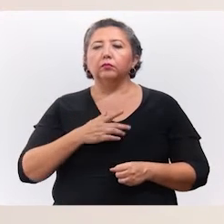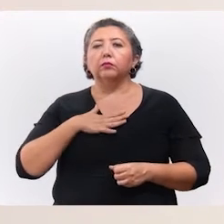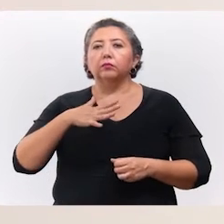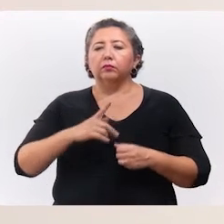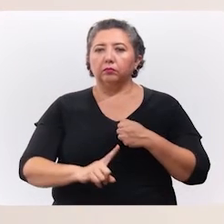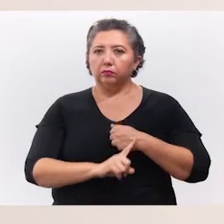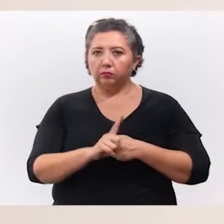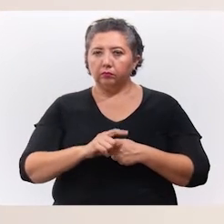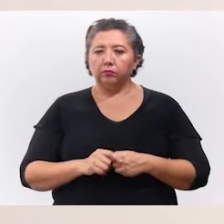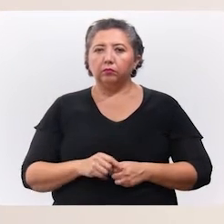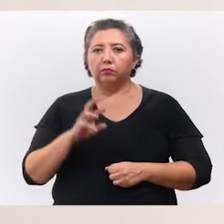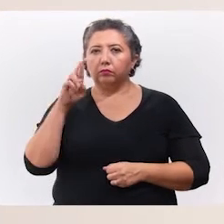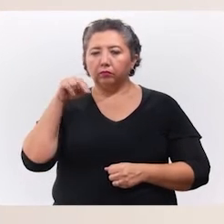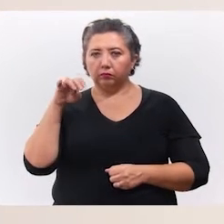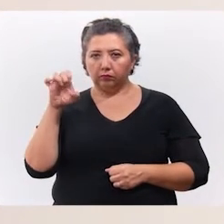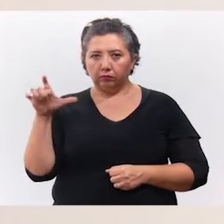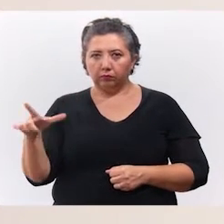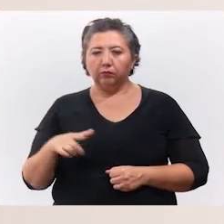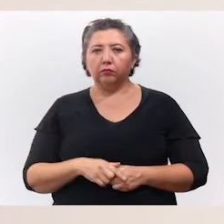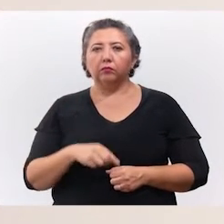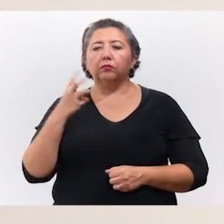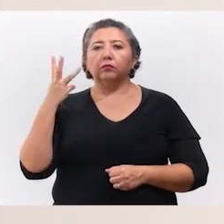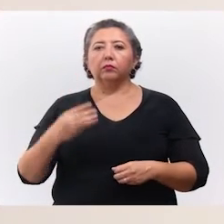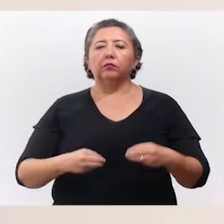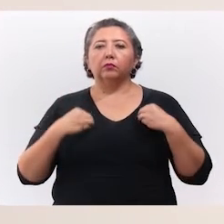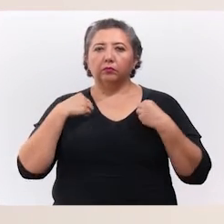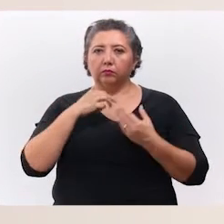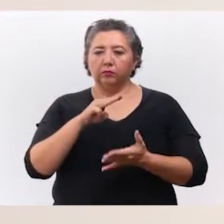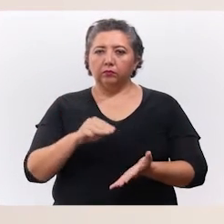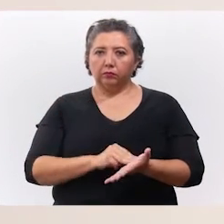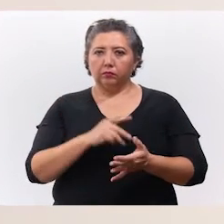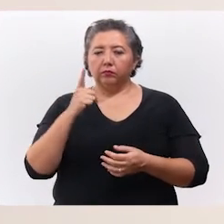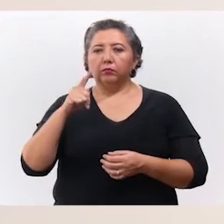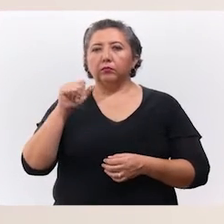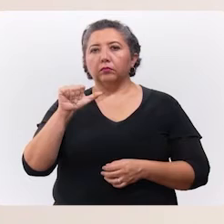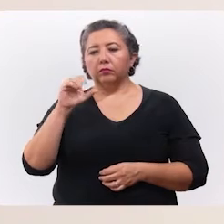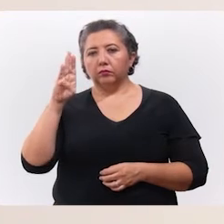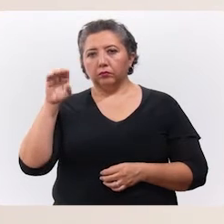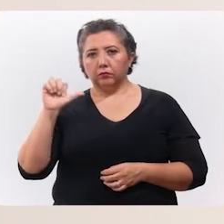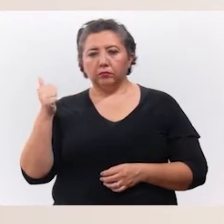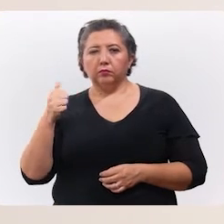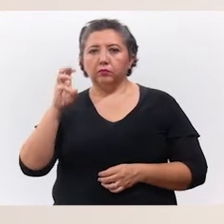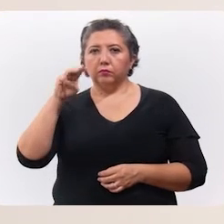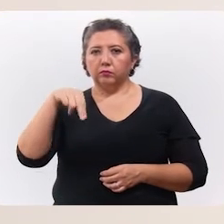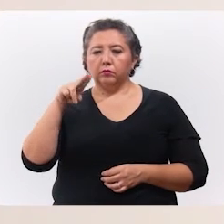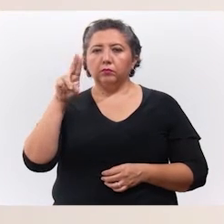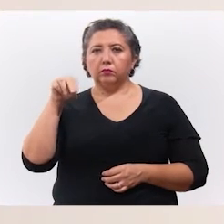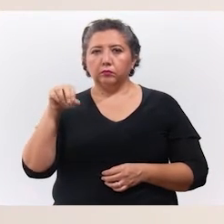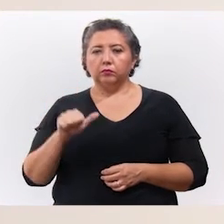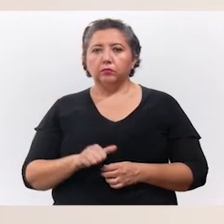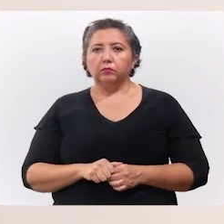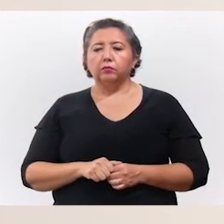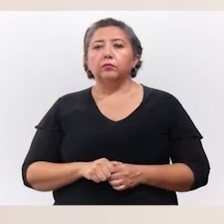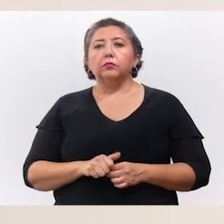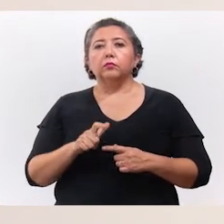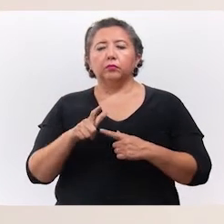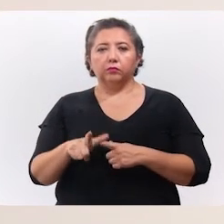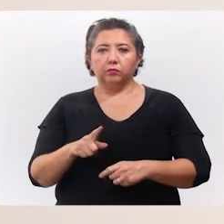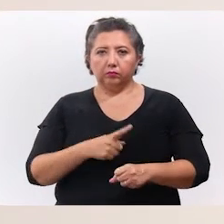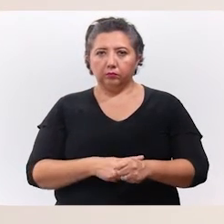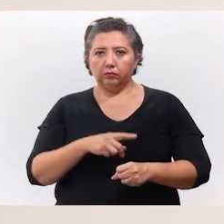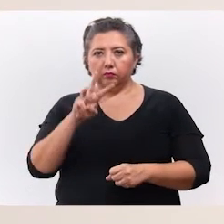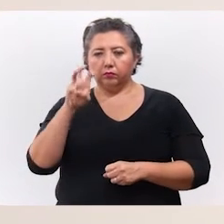EPOC e insuficiencia renal crónica. Tres residían en Mérida, una en Avalá y una en Muna. De los casos